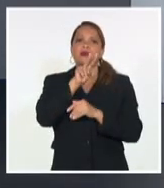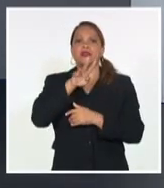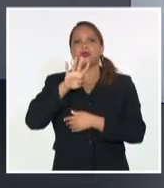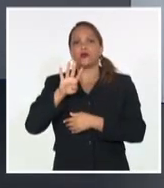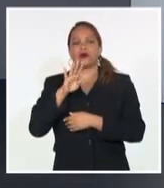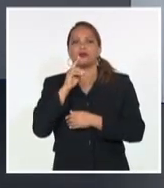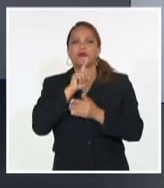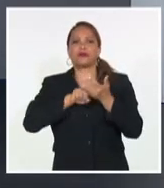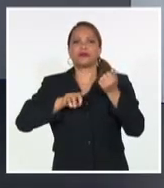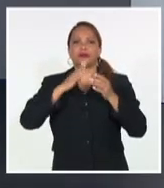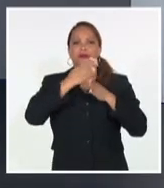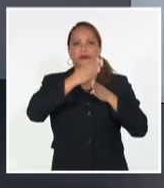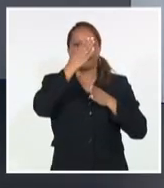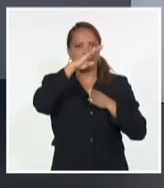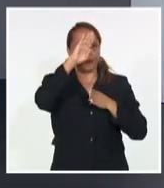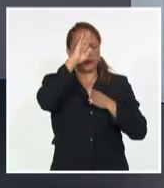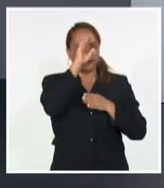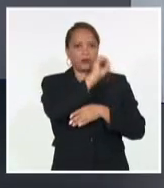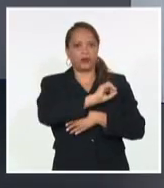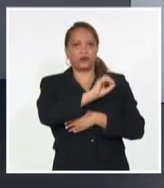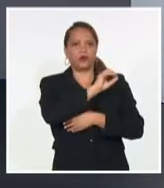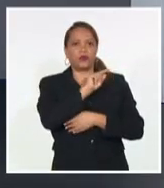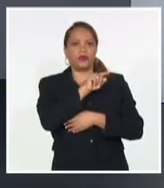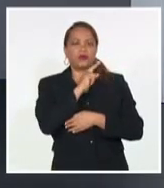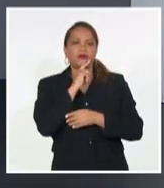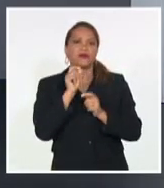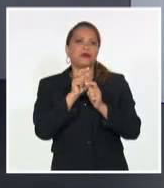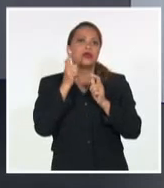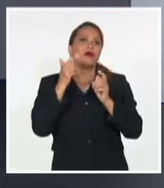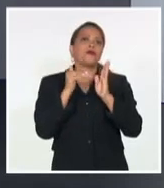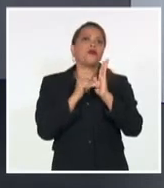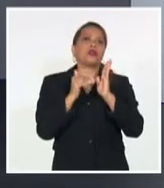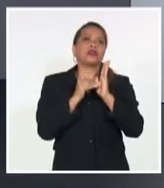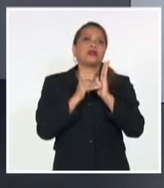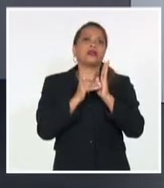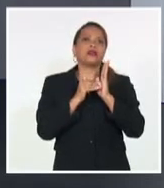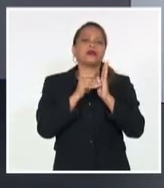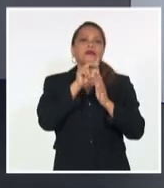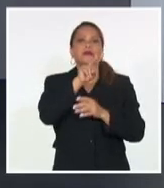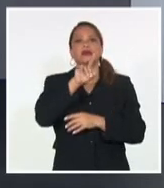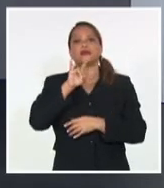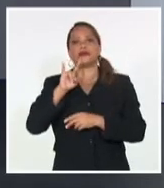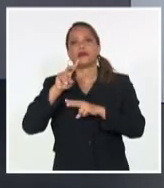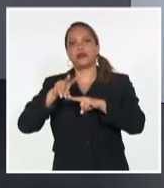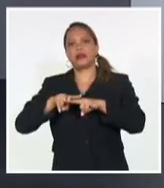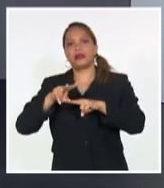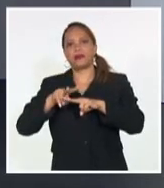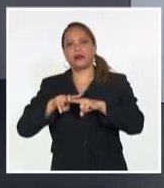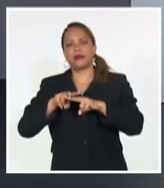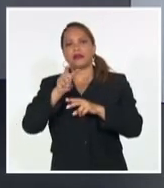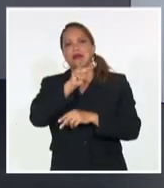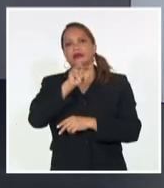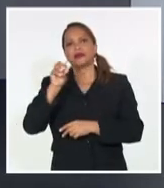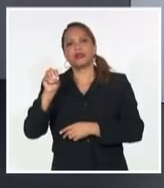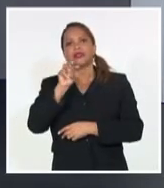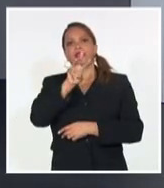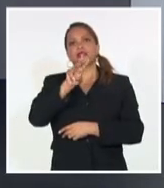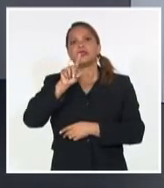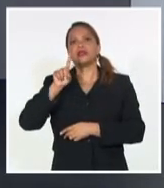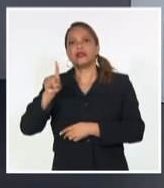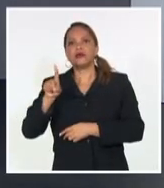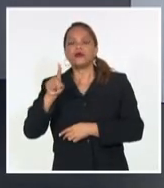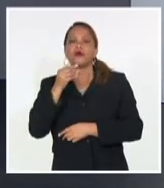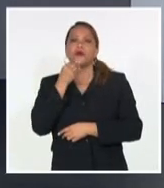las máximas de por la tarde con valores de 29 en la capital y 30, 31 grados llegando hasta